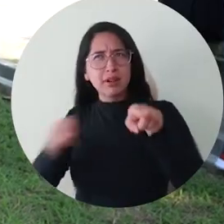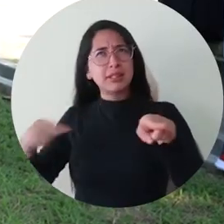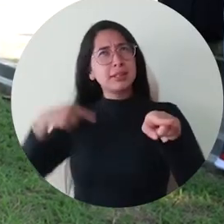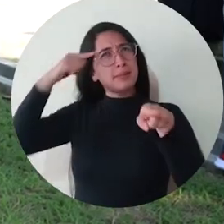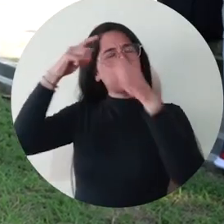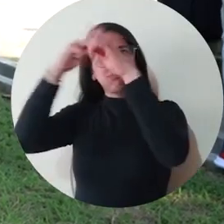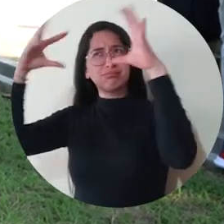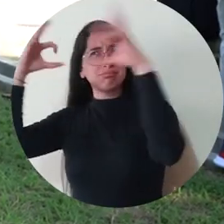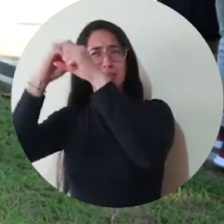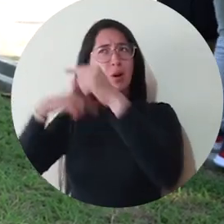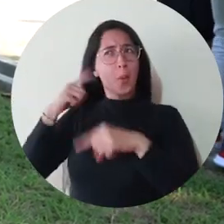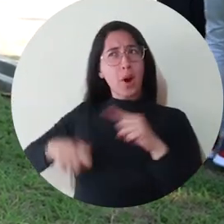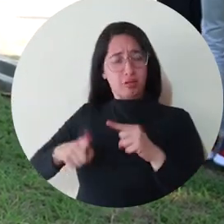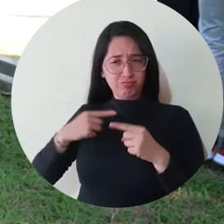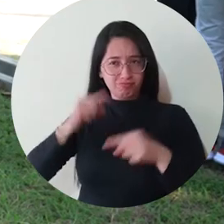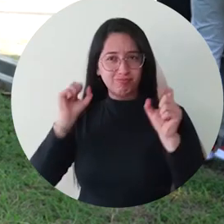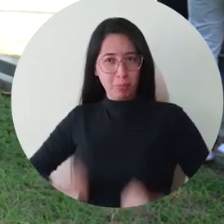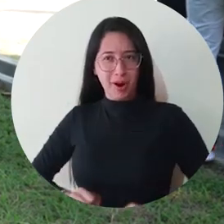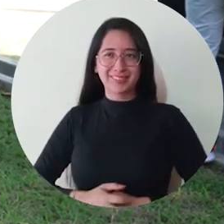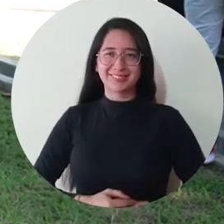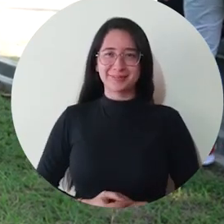creyeron que sus sueños no se iban a hacer realidad.